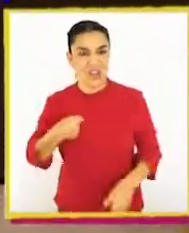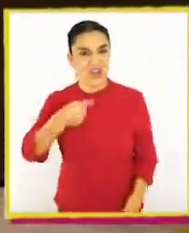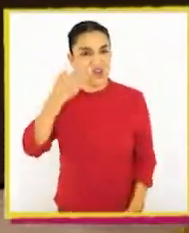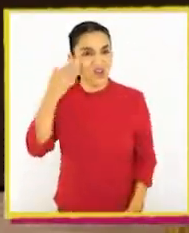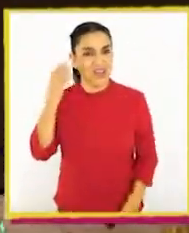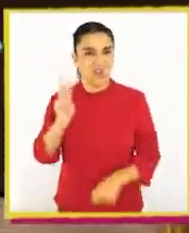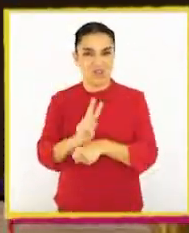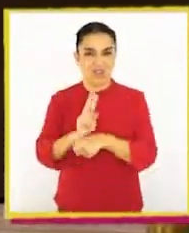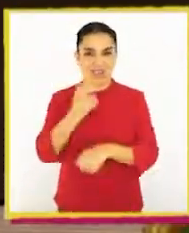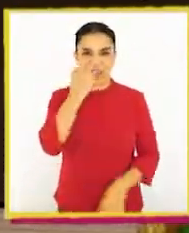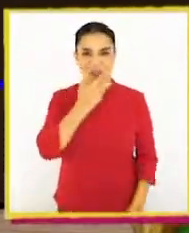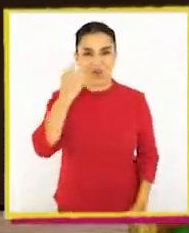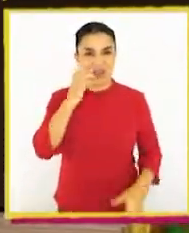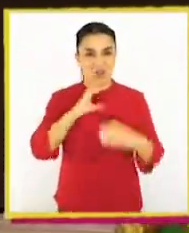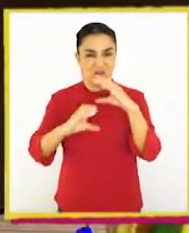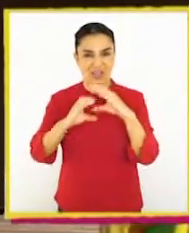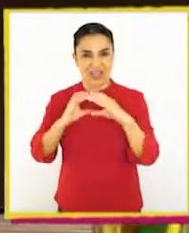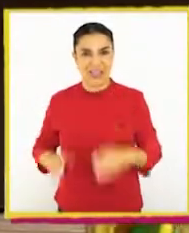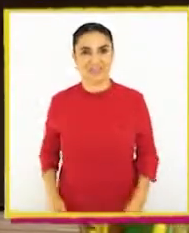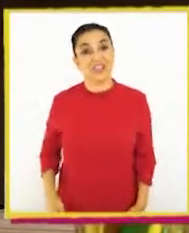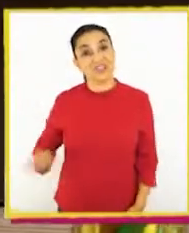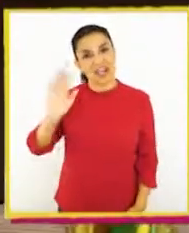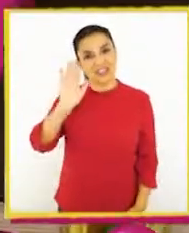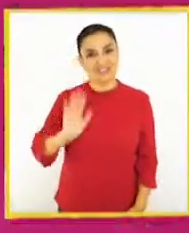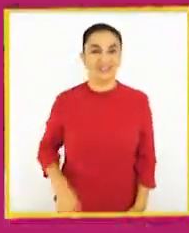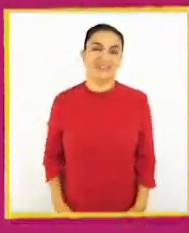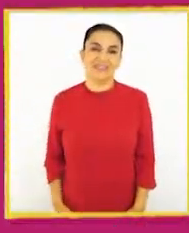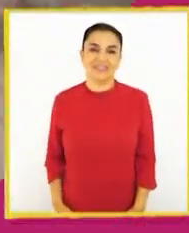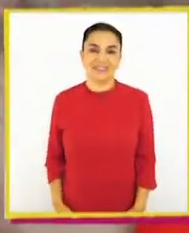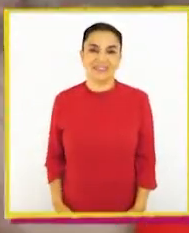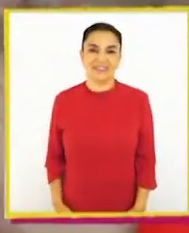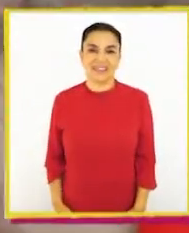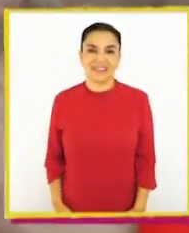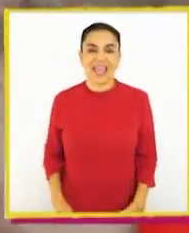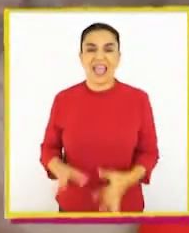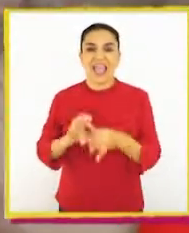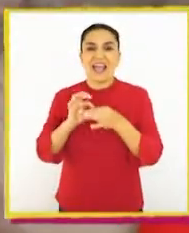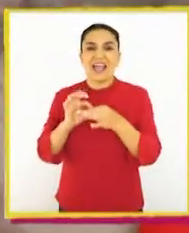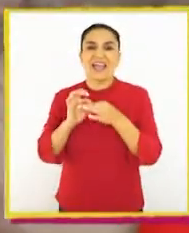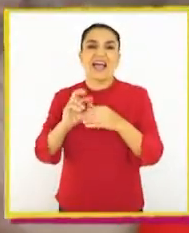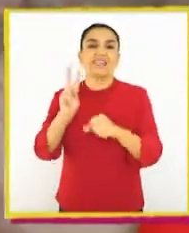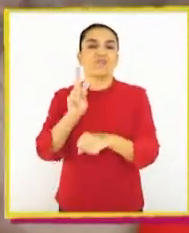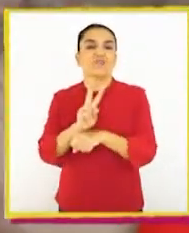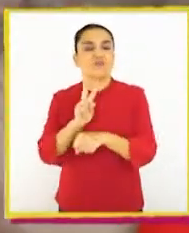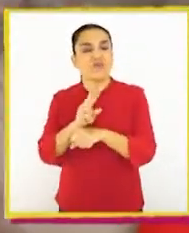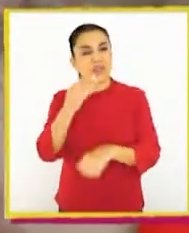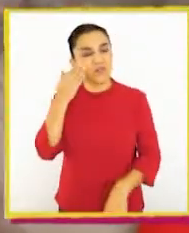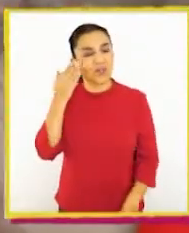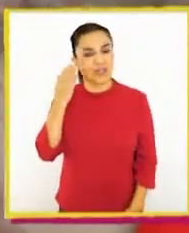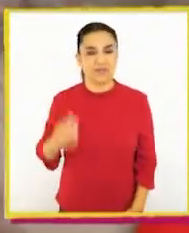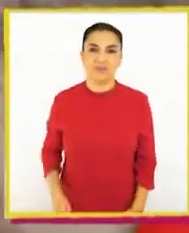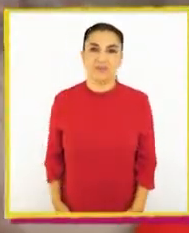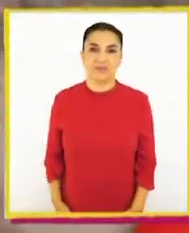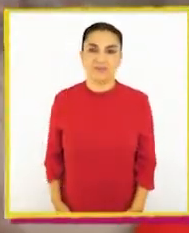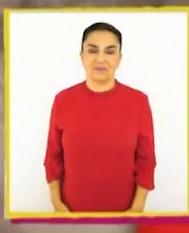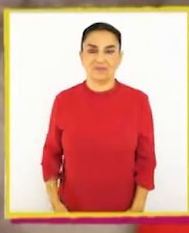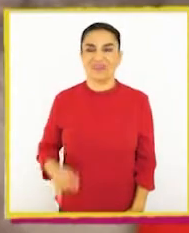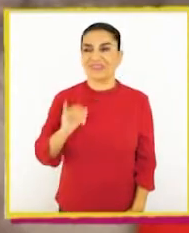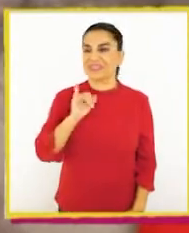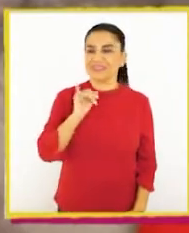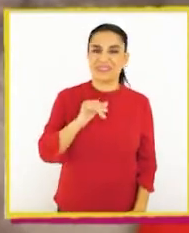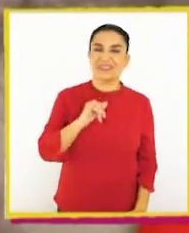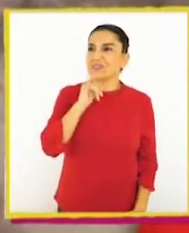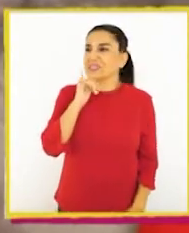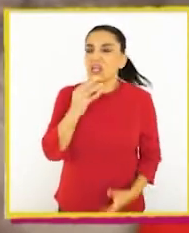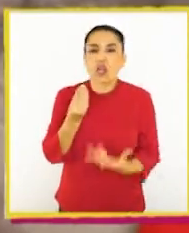Soy Vicky, su profesora de lenguaje y comunicación. ¡Chao! Muchas gracias, profe Vicky. Sí, yo tampoco